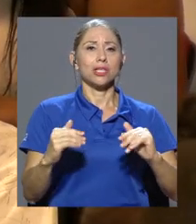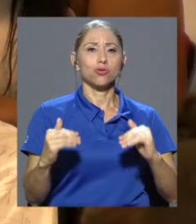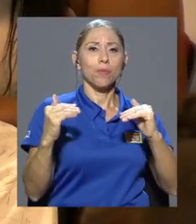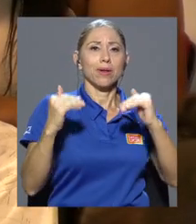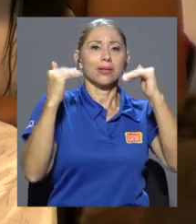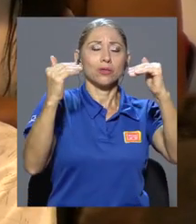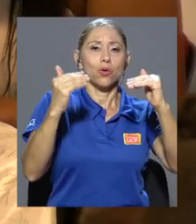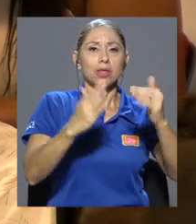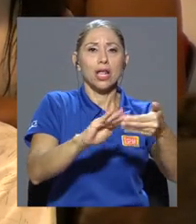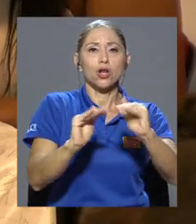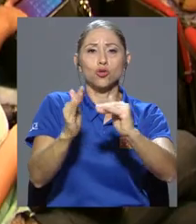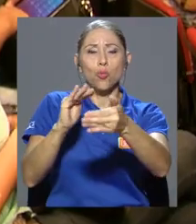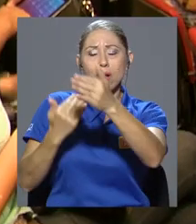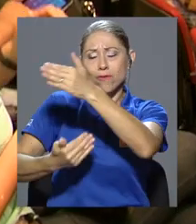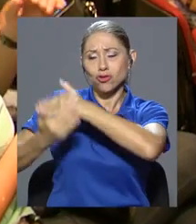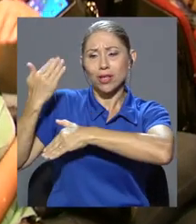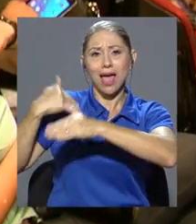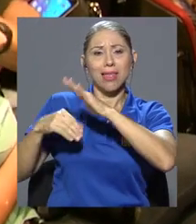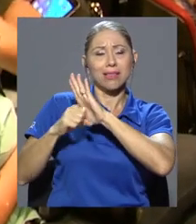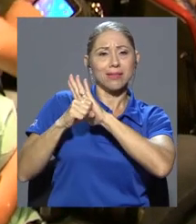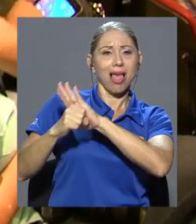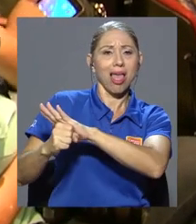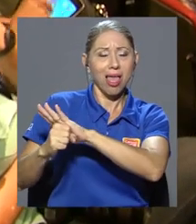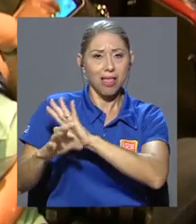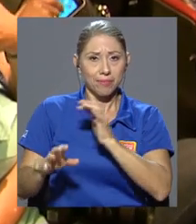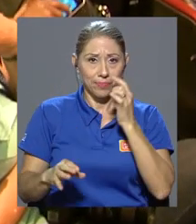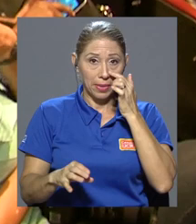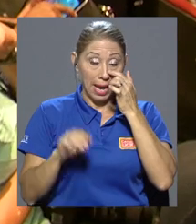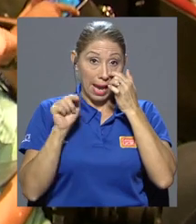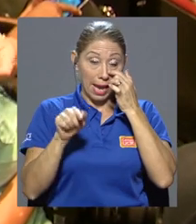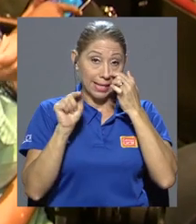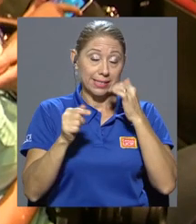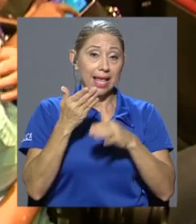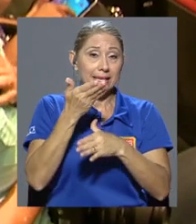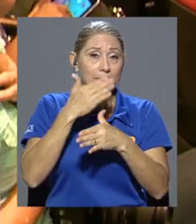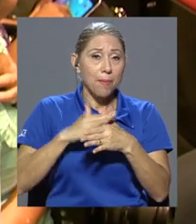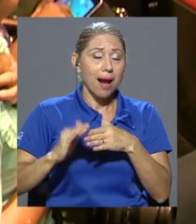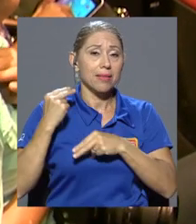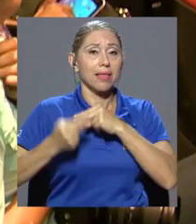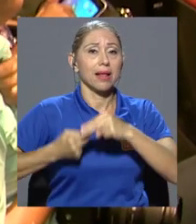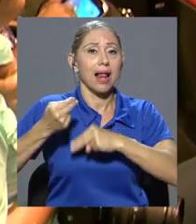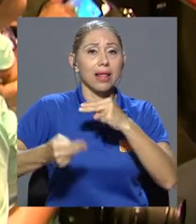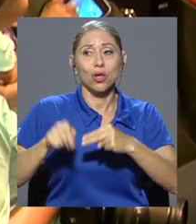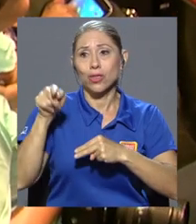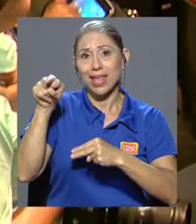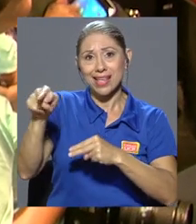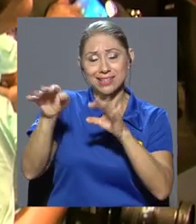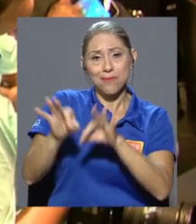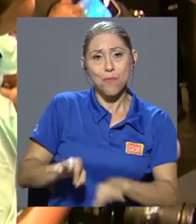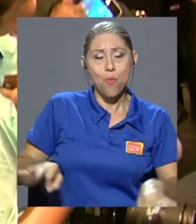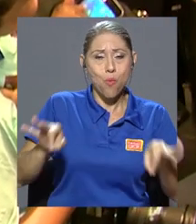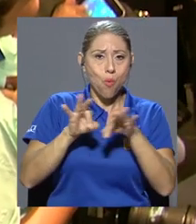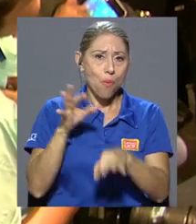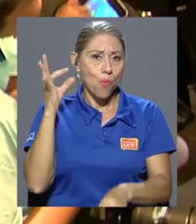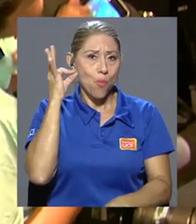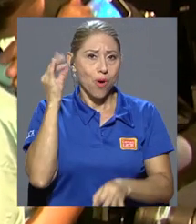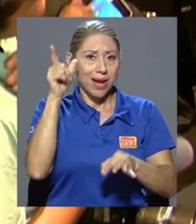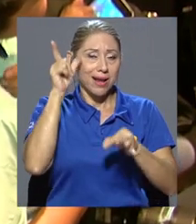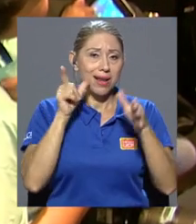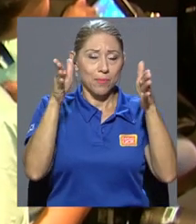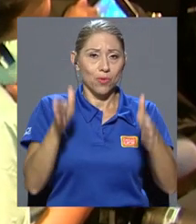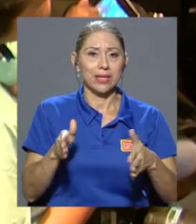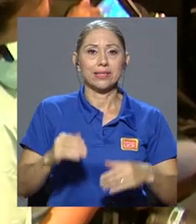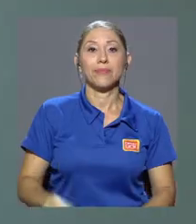de los pueblos renegados de nuestro planeta. Ese es parte del gran legado de esta insigne mujer limonense.